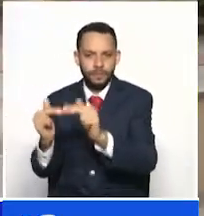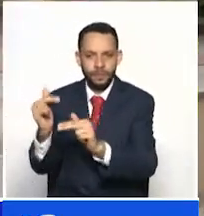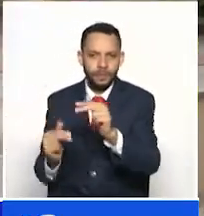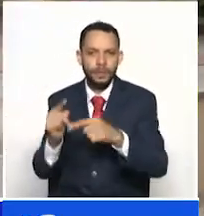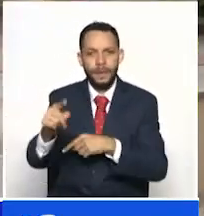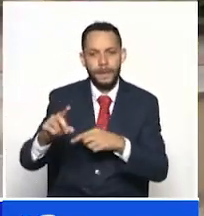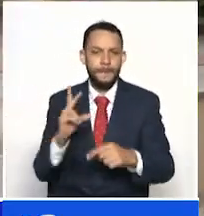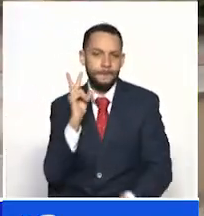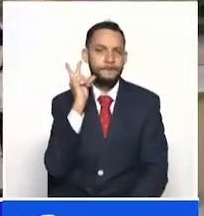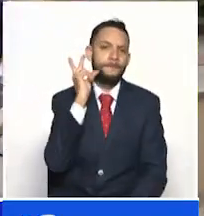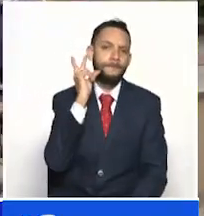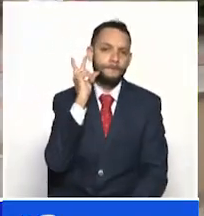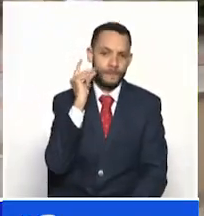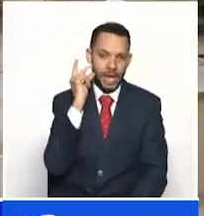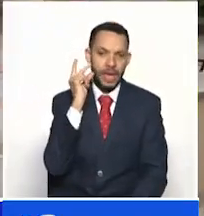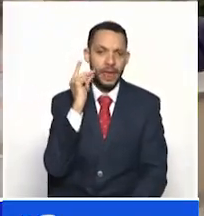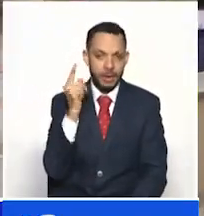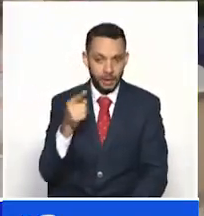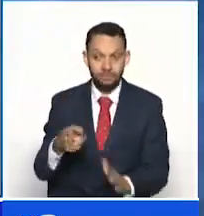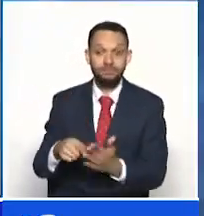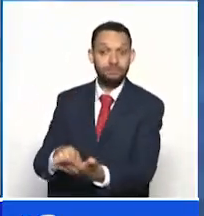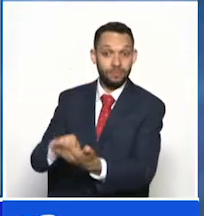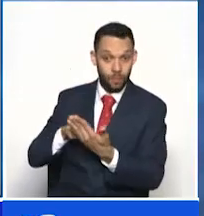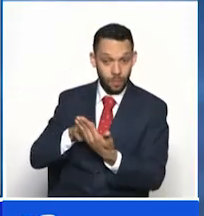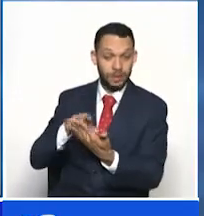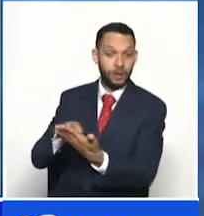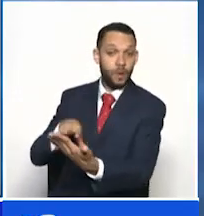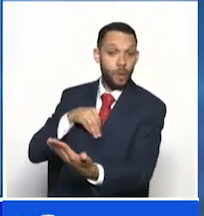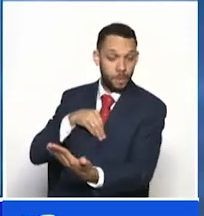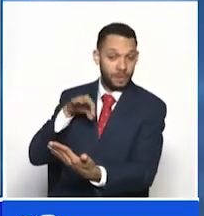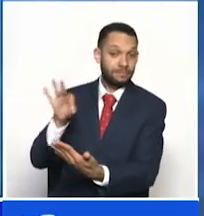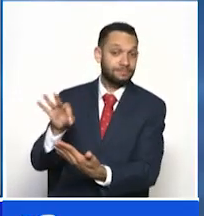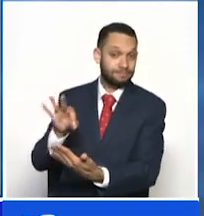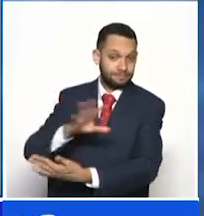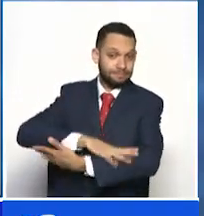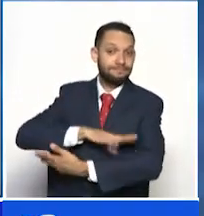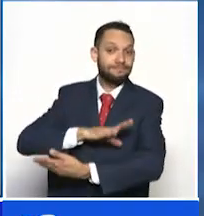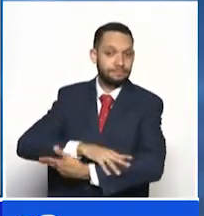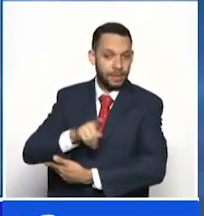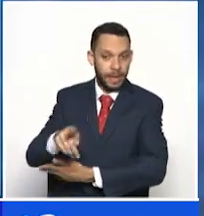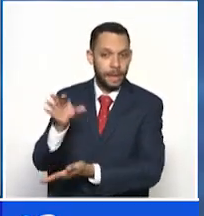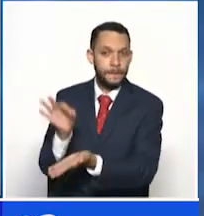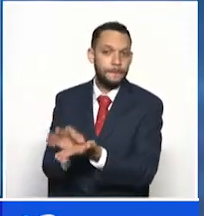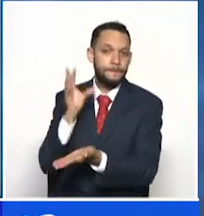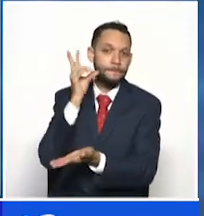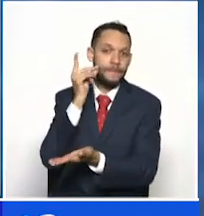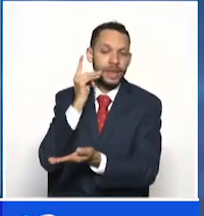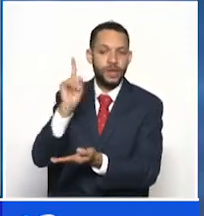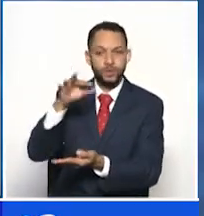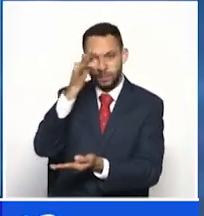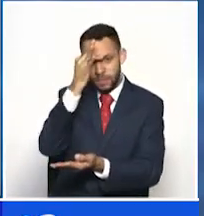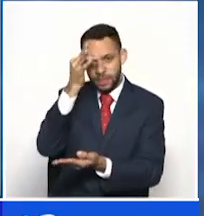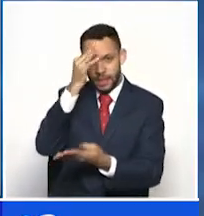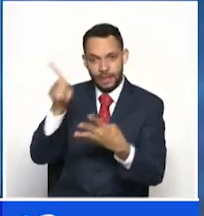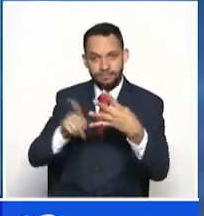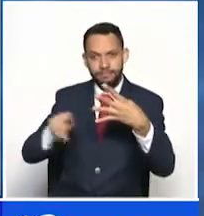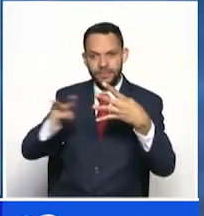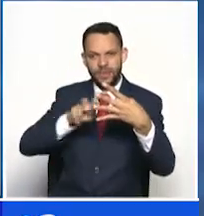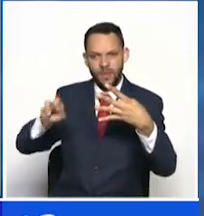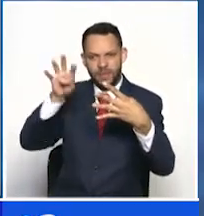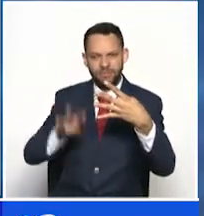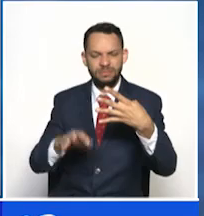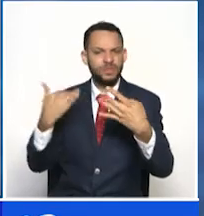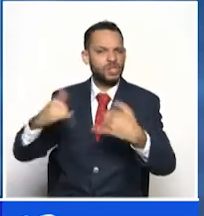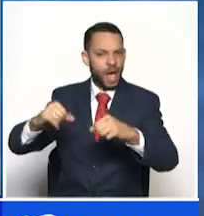ha convertido en un ejemplo para los cuyabros, ya que allí en la capital de Risaralda, pues el proyecto del hospital de cuarto nivel ya está totalmente garantizado.